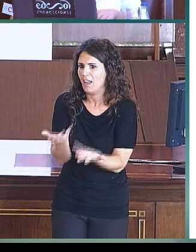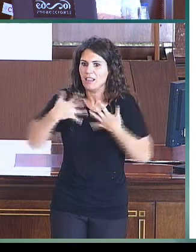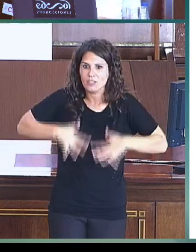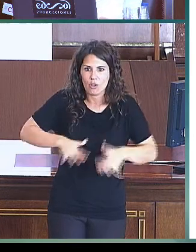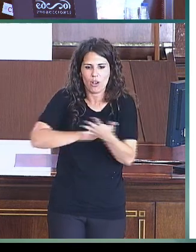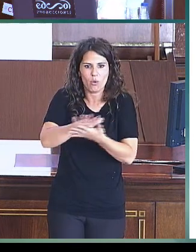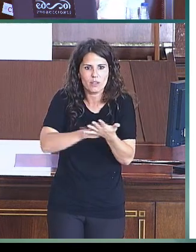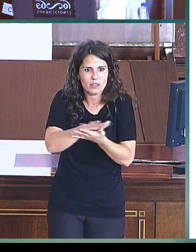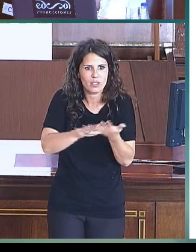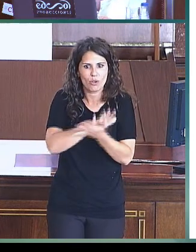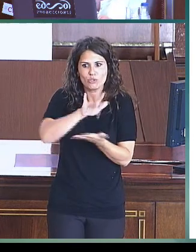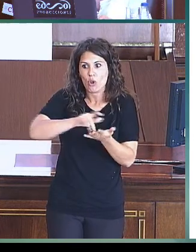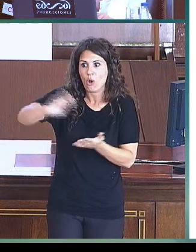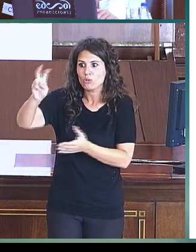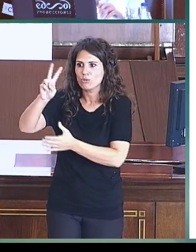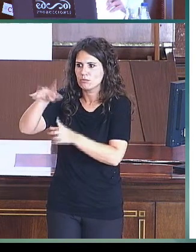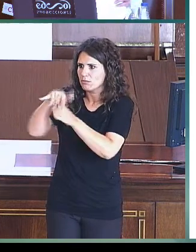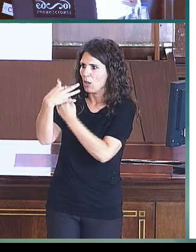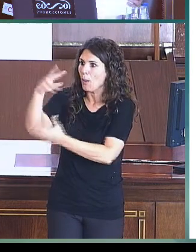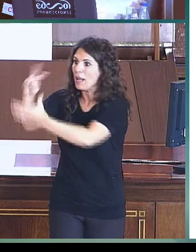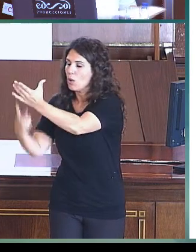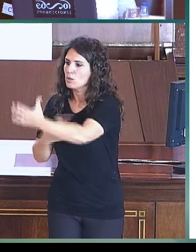en otros contextos bilingües como el nuestro.